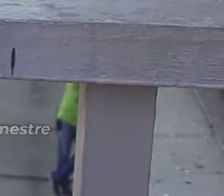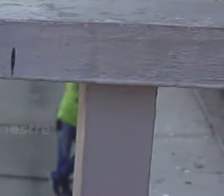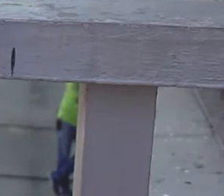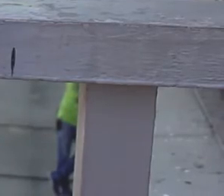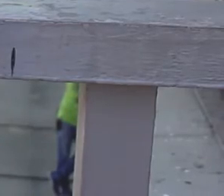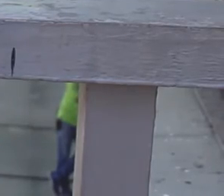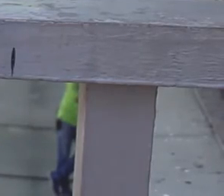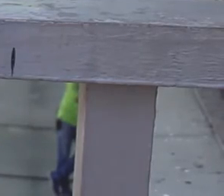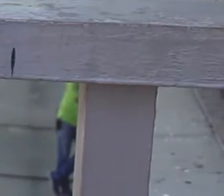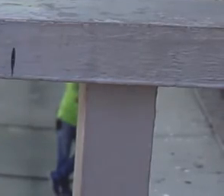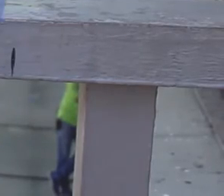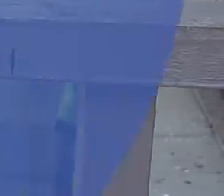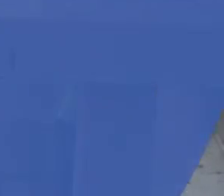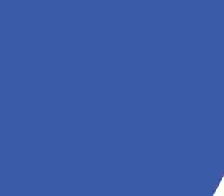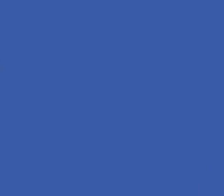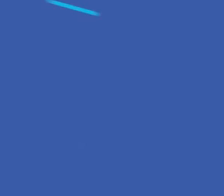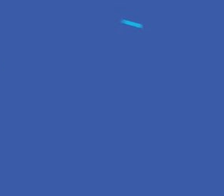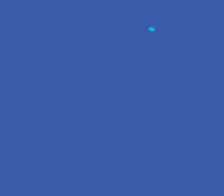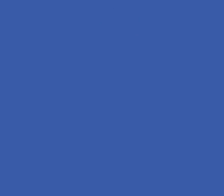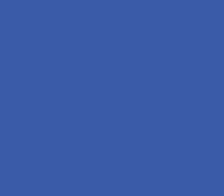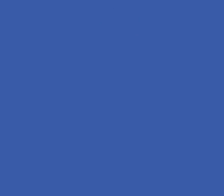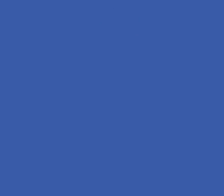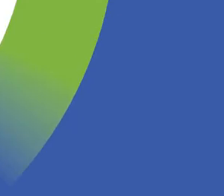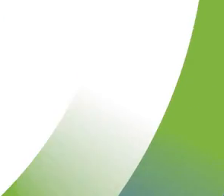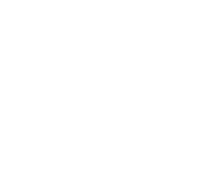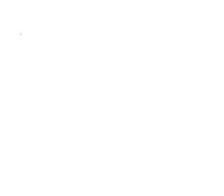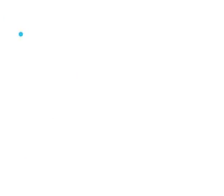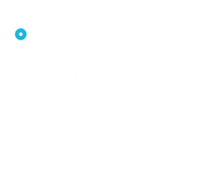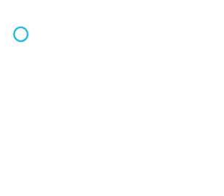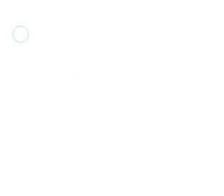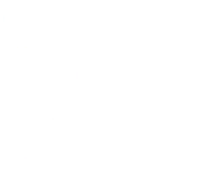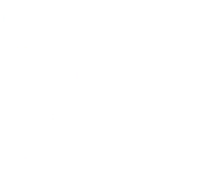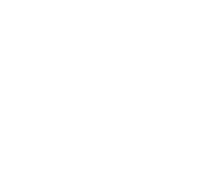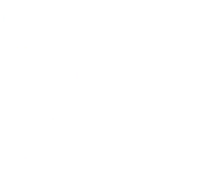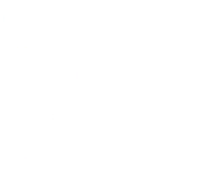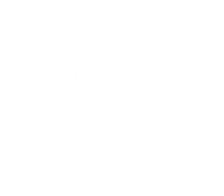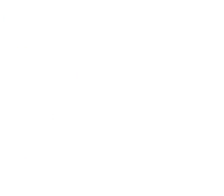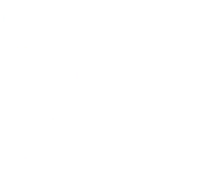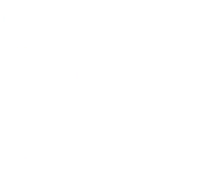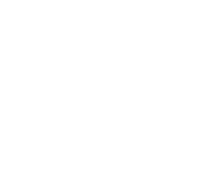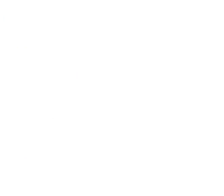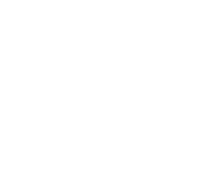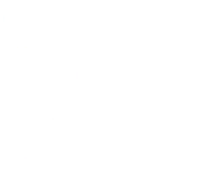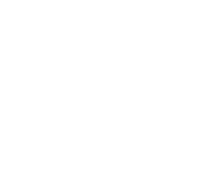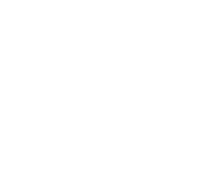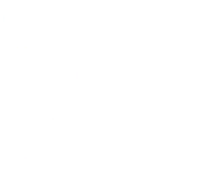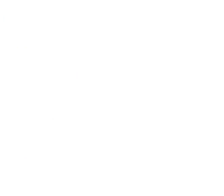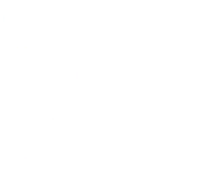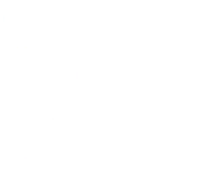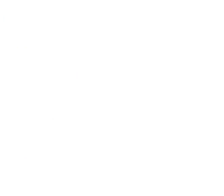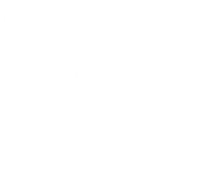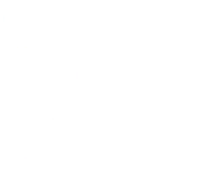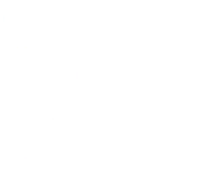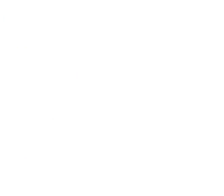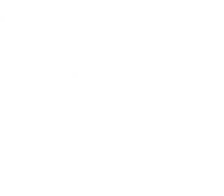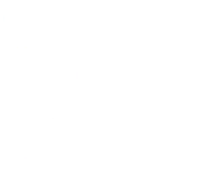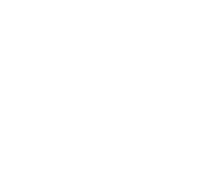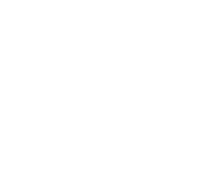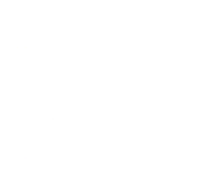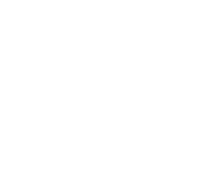con las poblaciones de mi comunidad. Universidad del Magdalena, aún más incluyente e innovadora.